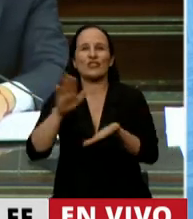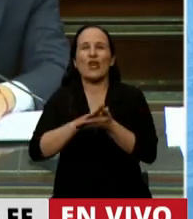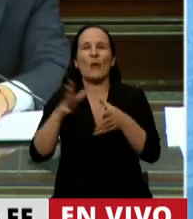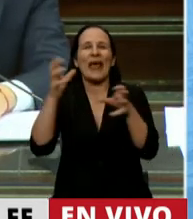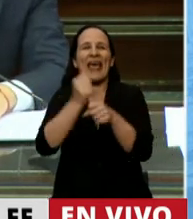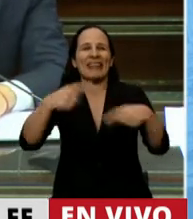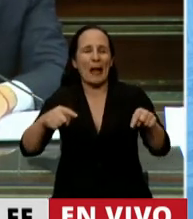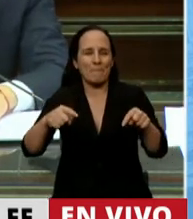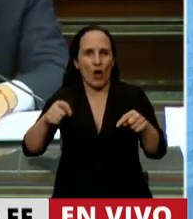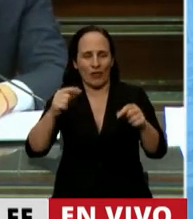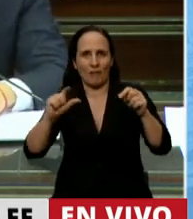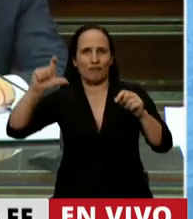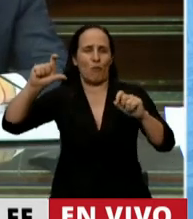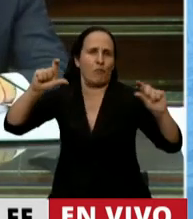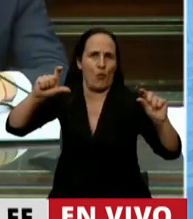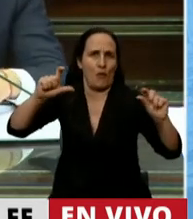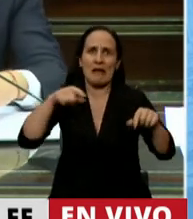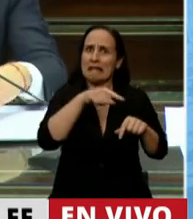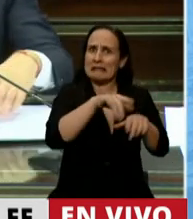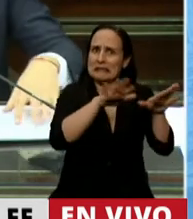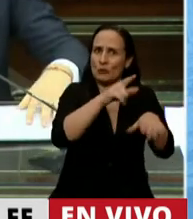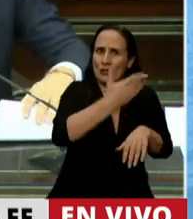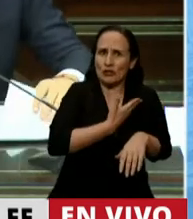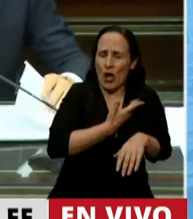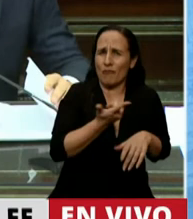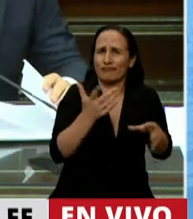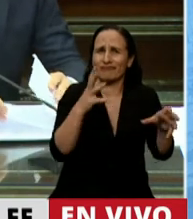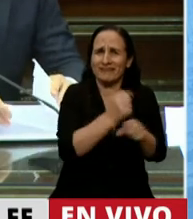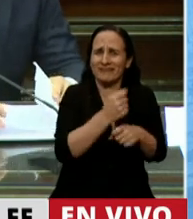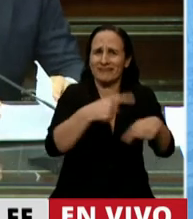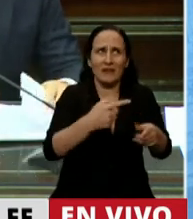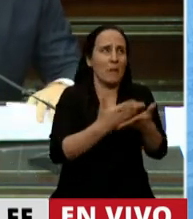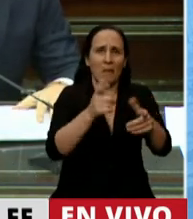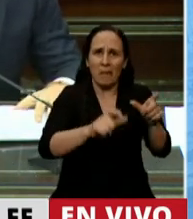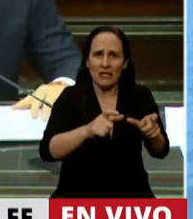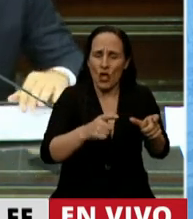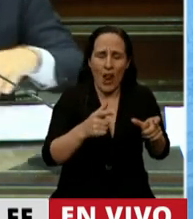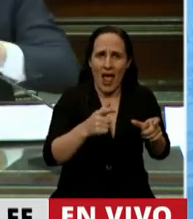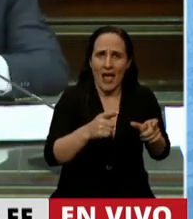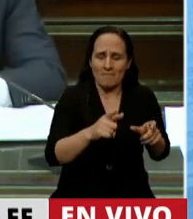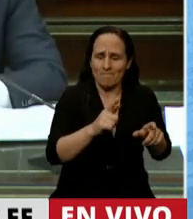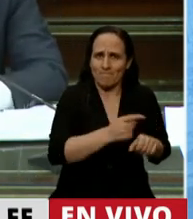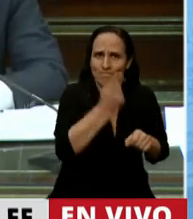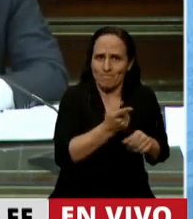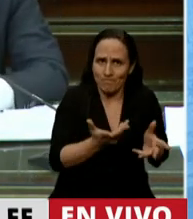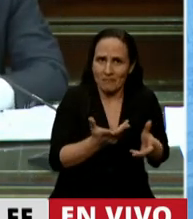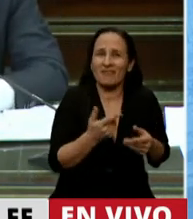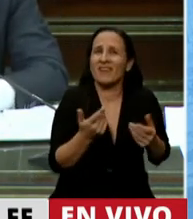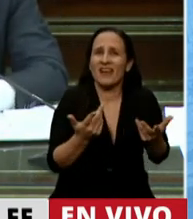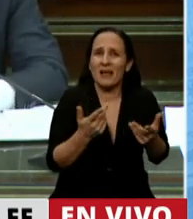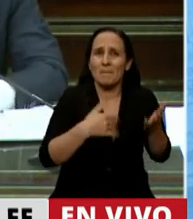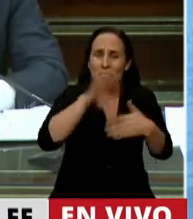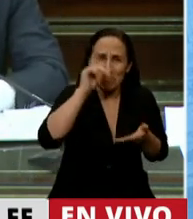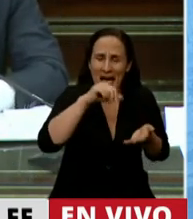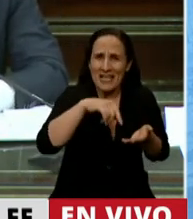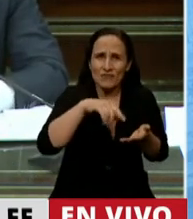de muchos conflictos sin transportes públicos y esto lo pagan los que menos tienen, los sectores que necesitan trabajar, que se